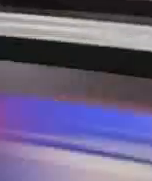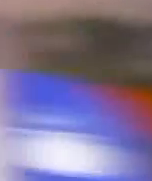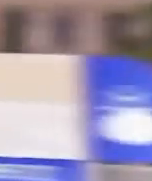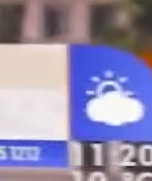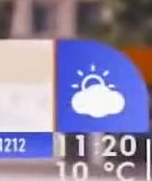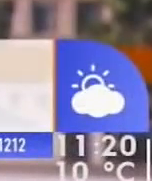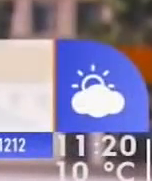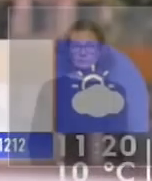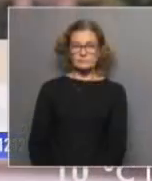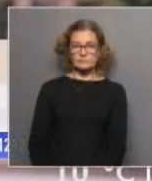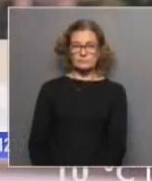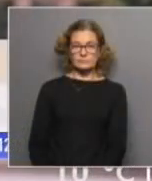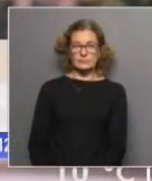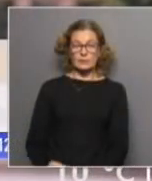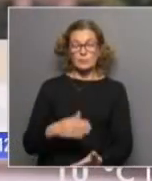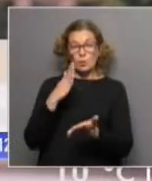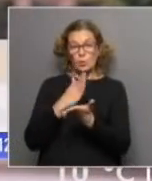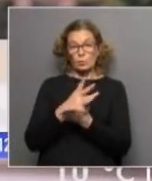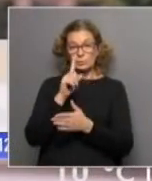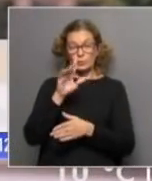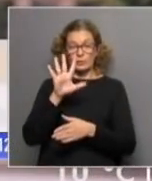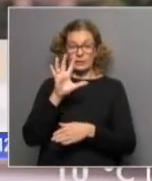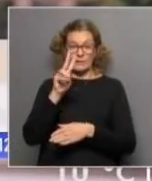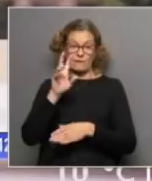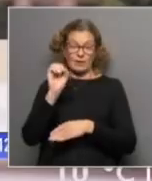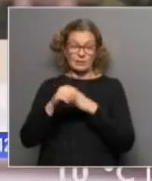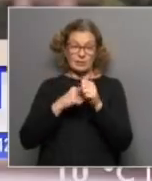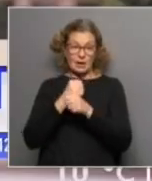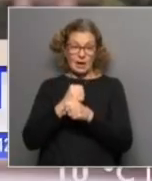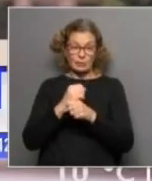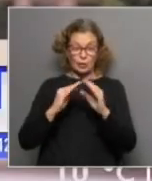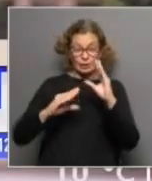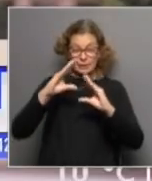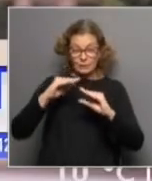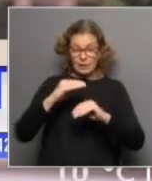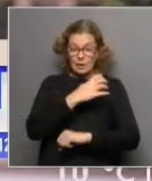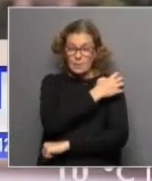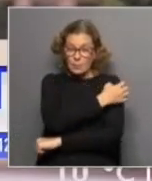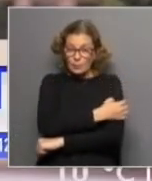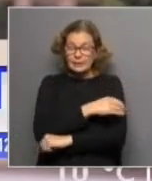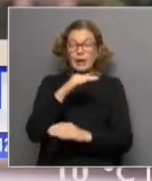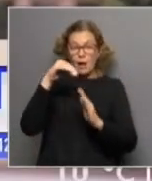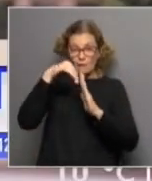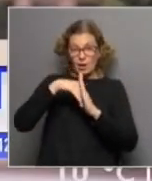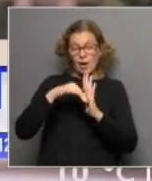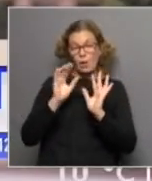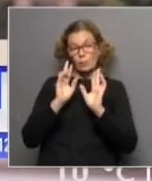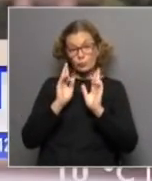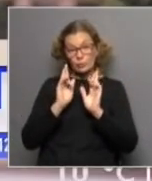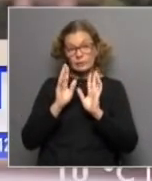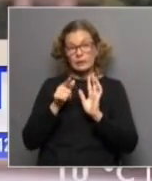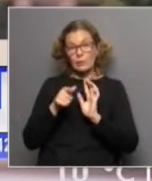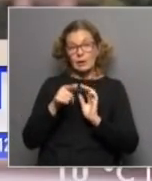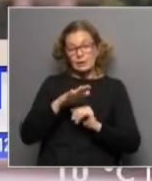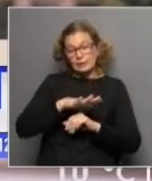Y si bien en los últimos 15, 20 años los niveles de pobreza, por suerte, han bajado, aún así,